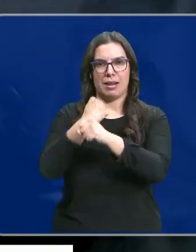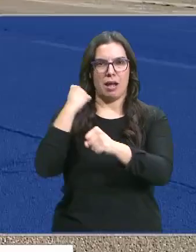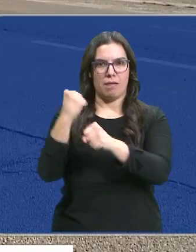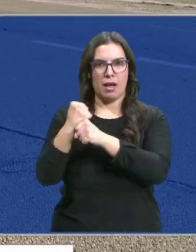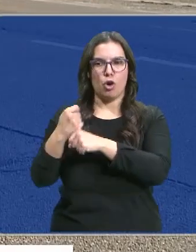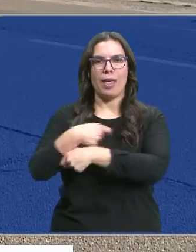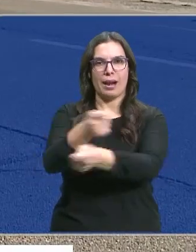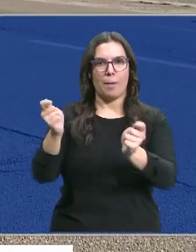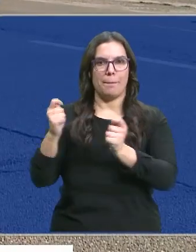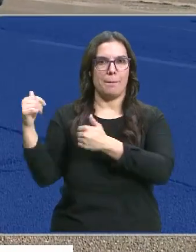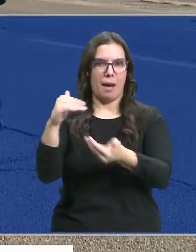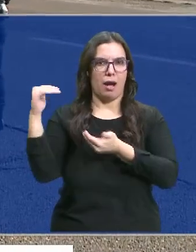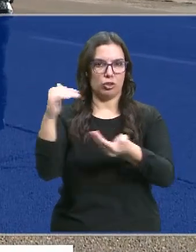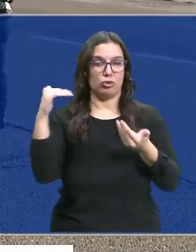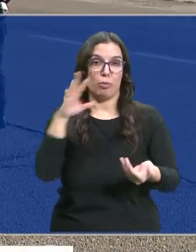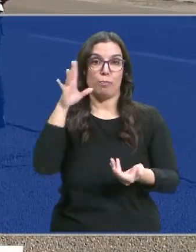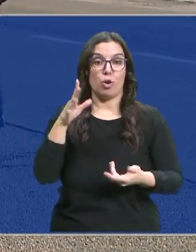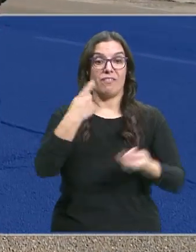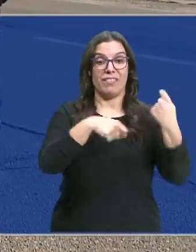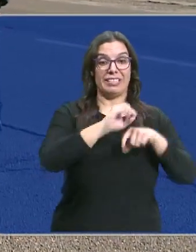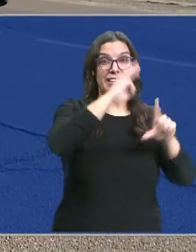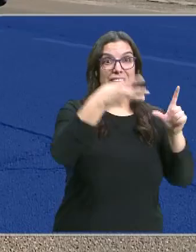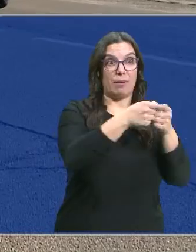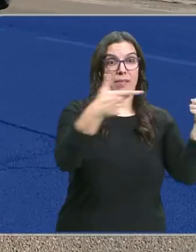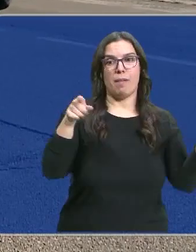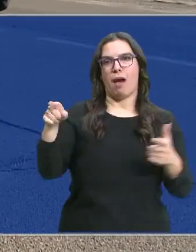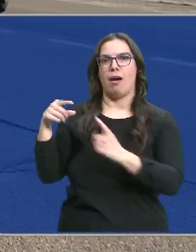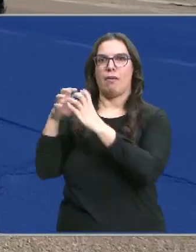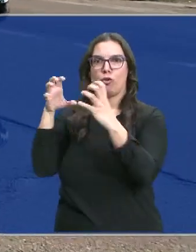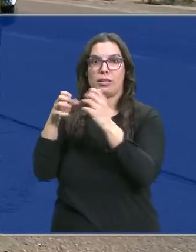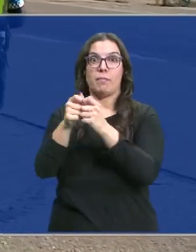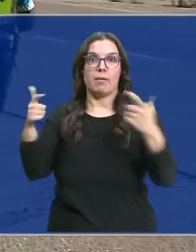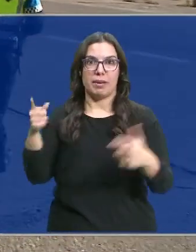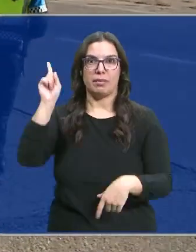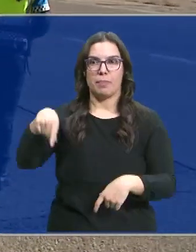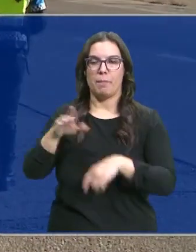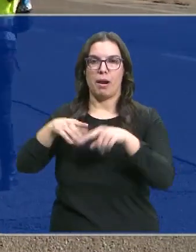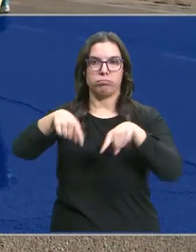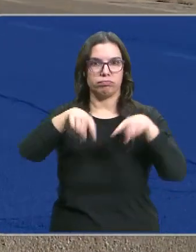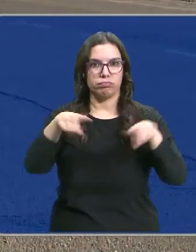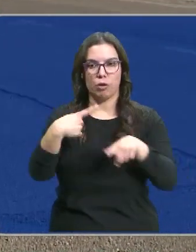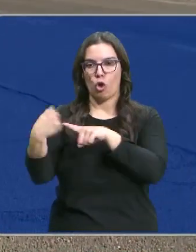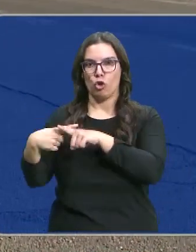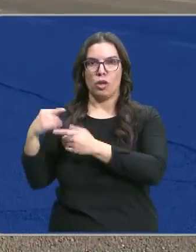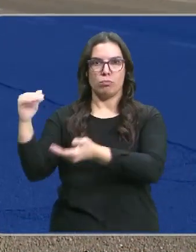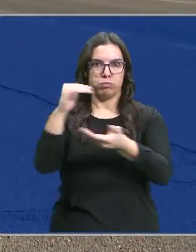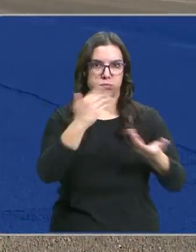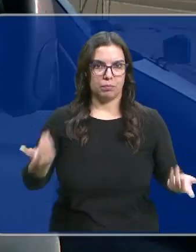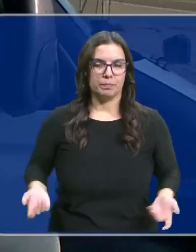labores de reparto. Con el auge del comercio electrónico, cada vez son más vehículos de este tipo que se dedican al transporte de mercancías.